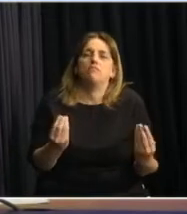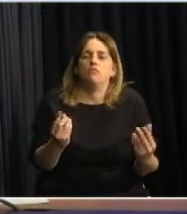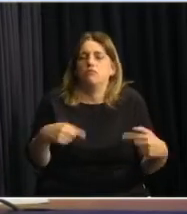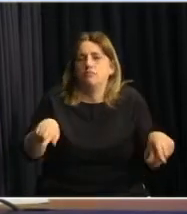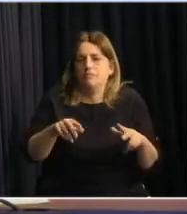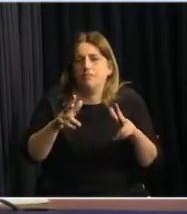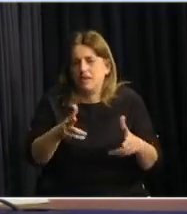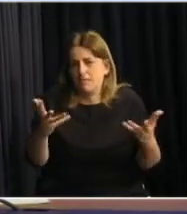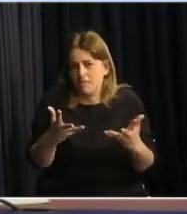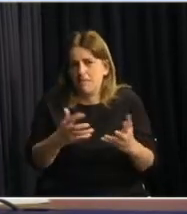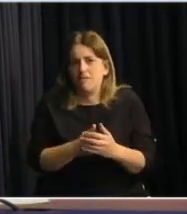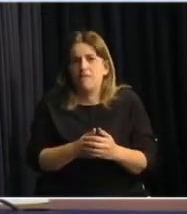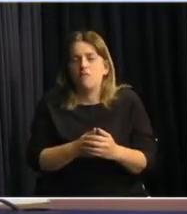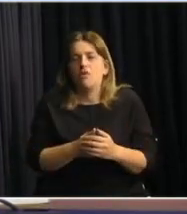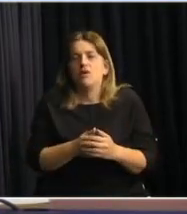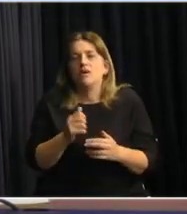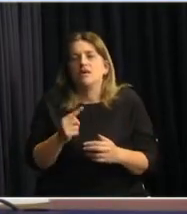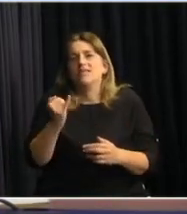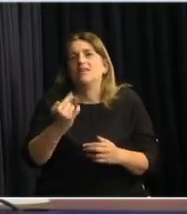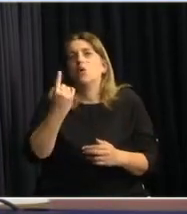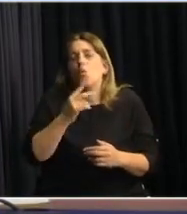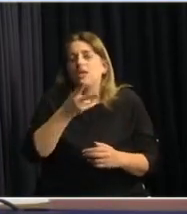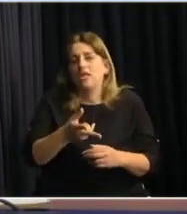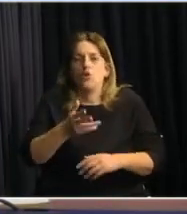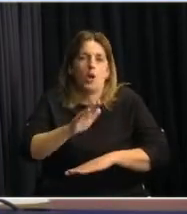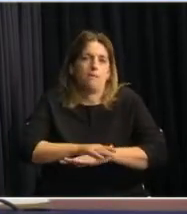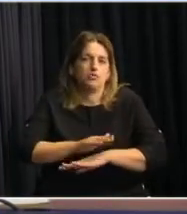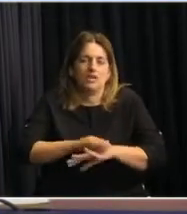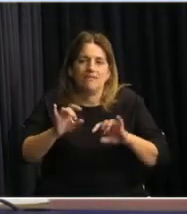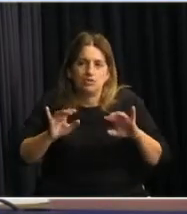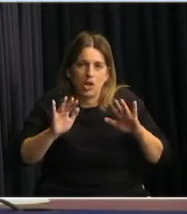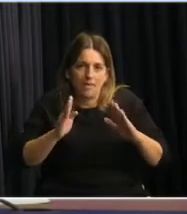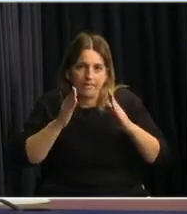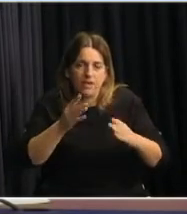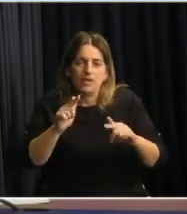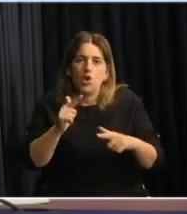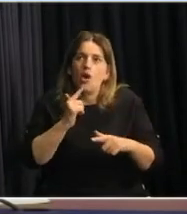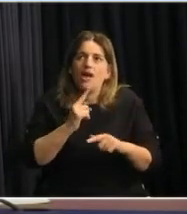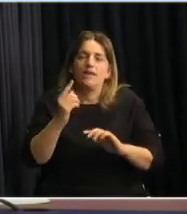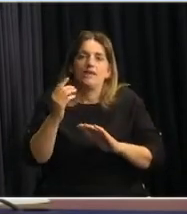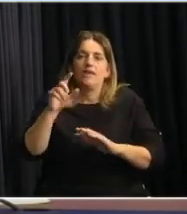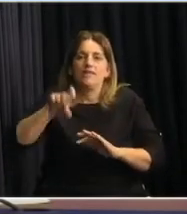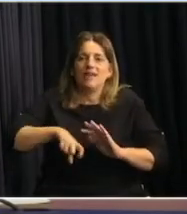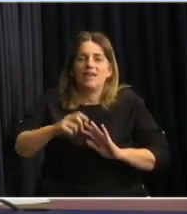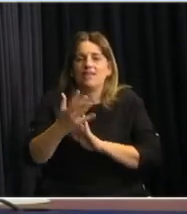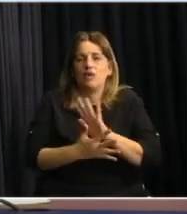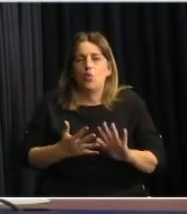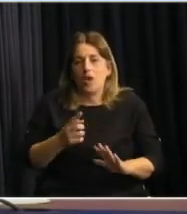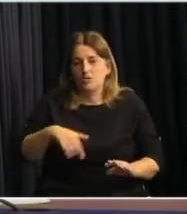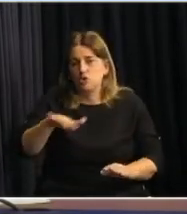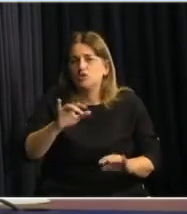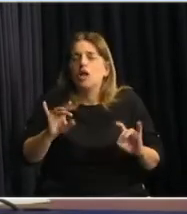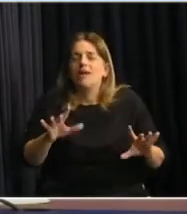estábamos mencionando recién, y tiene un solo hijo a cargo y no tiene una tarjeta uruguay social, es decir, solo la asignación familiar,